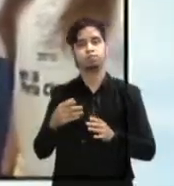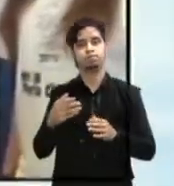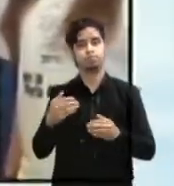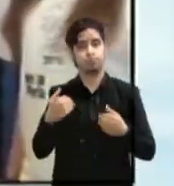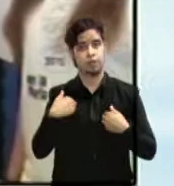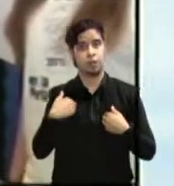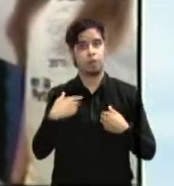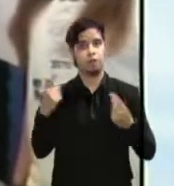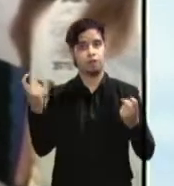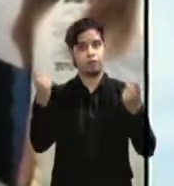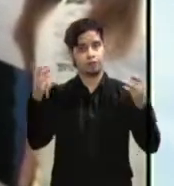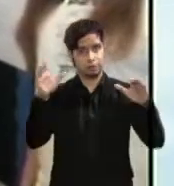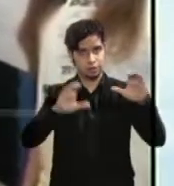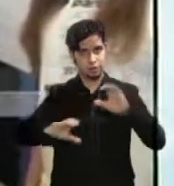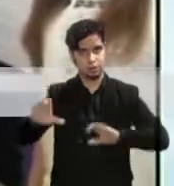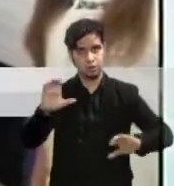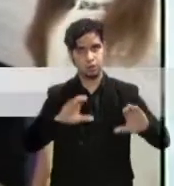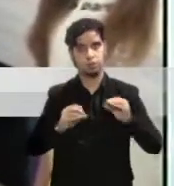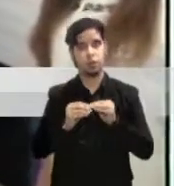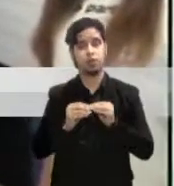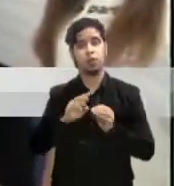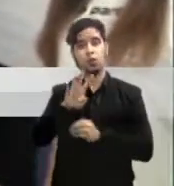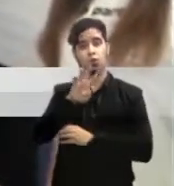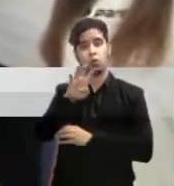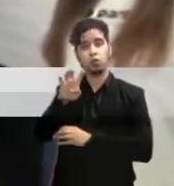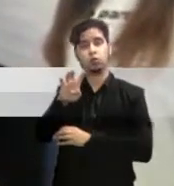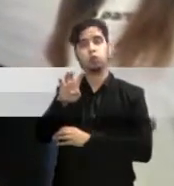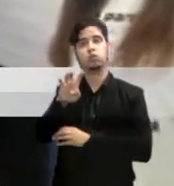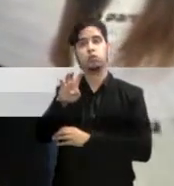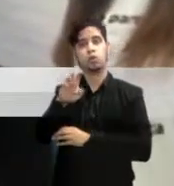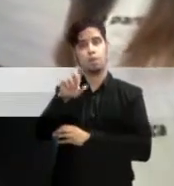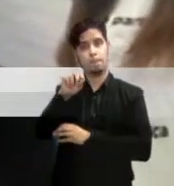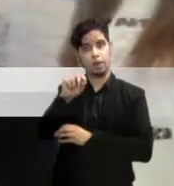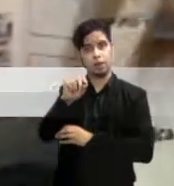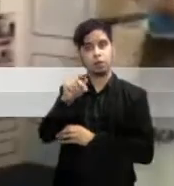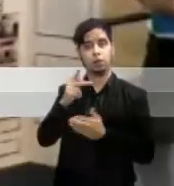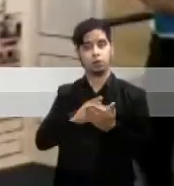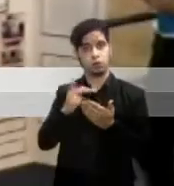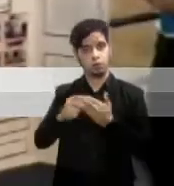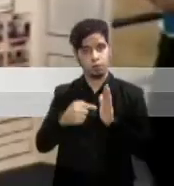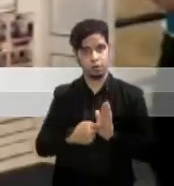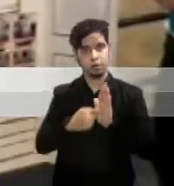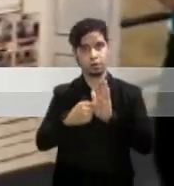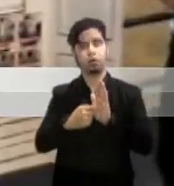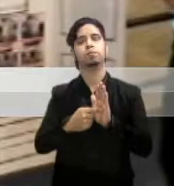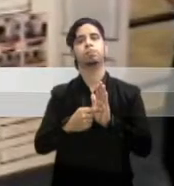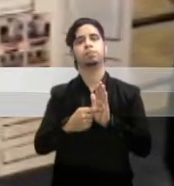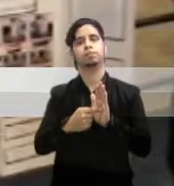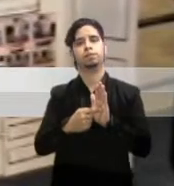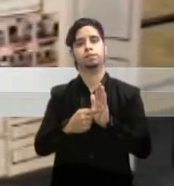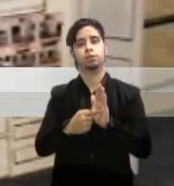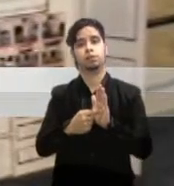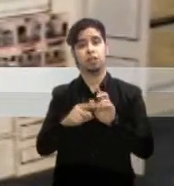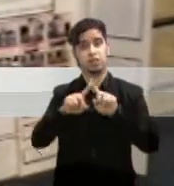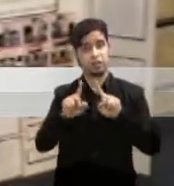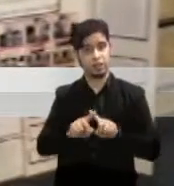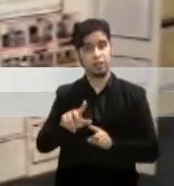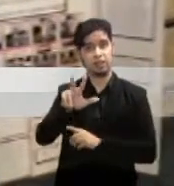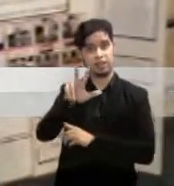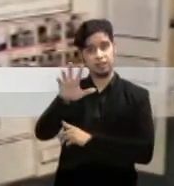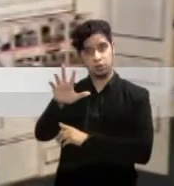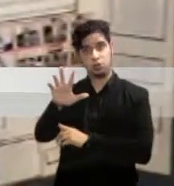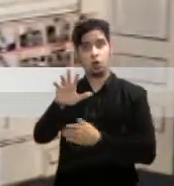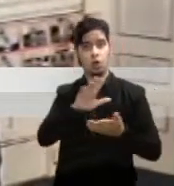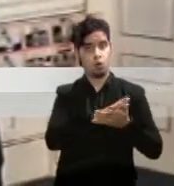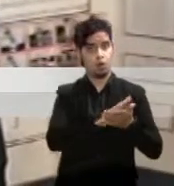Alrededor de 420 proyectos fueron presentados por estudiantes que comprenden 35 escuelas públicas y